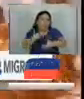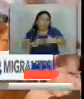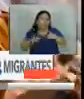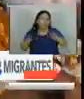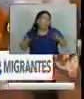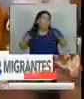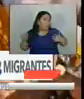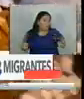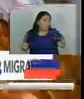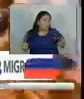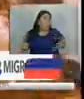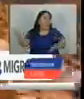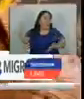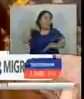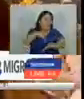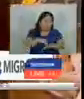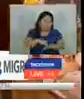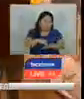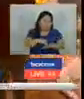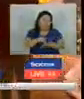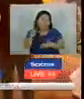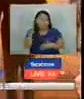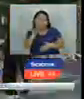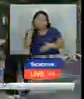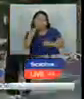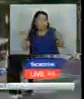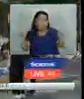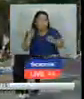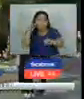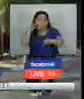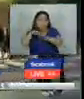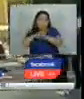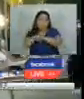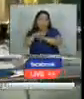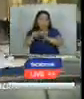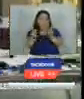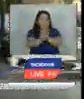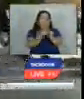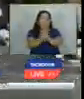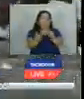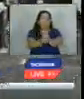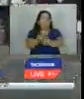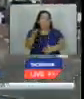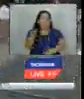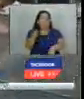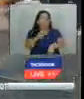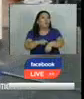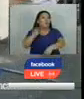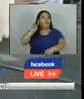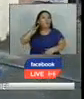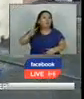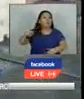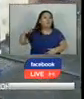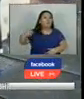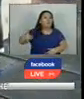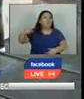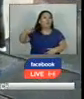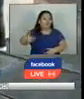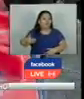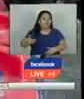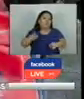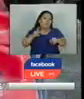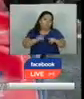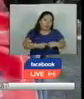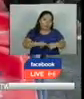reingresar de manera no autorizada y eso es considerado un delito que tiene 2 años de prisión pero es